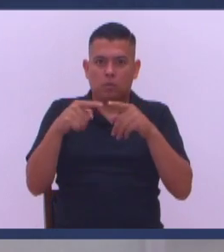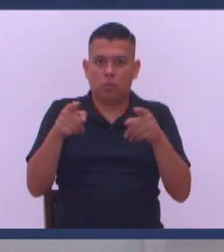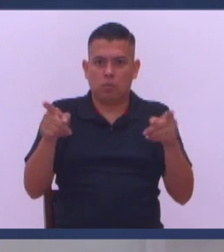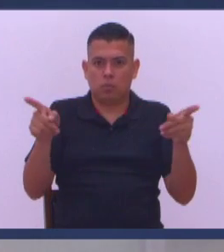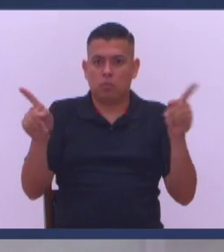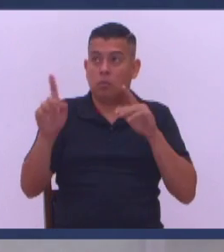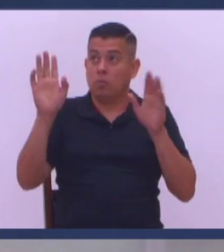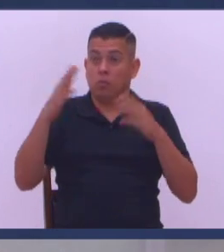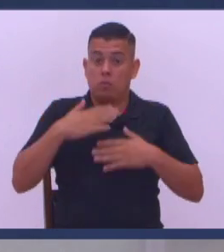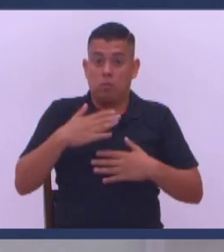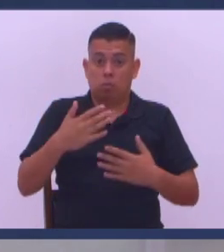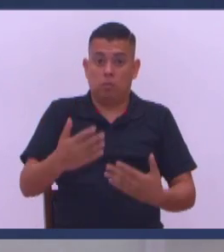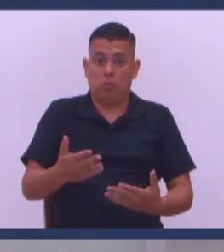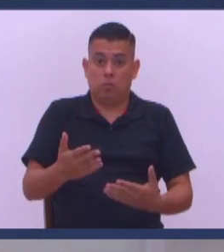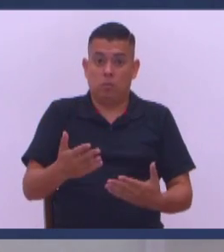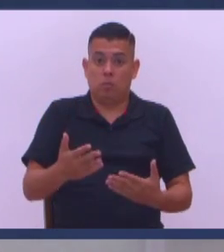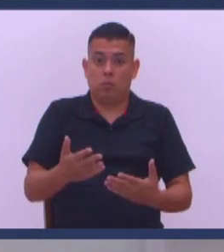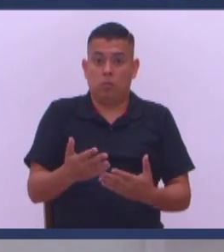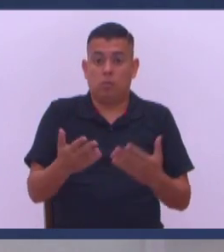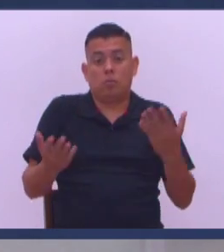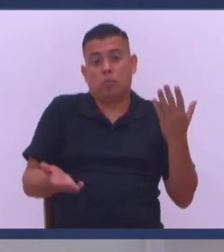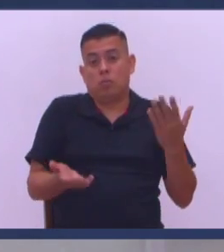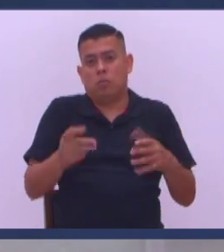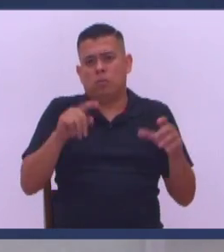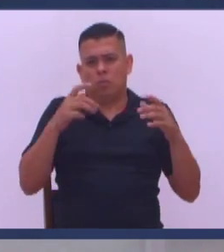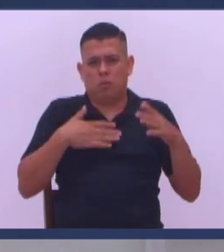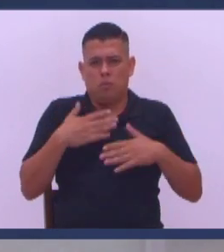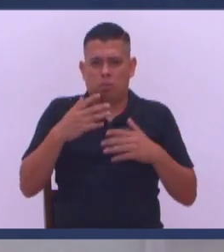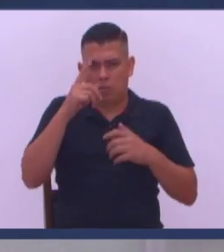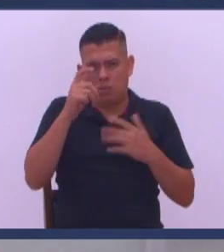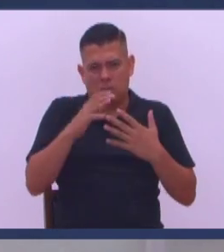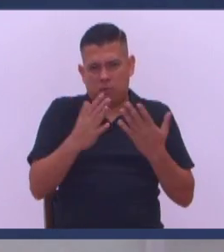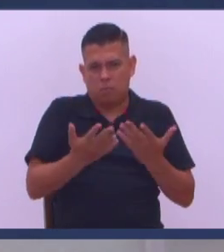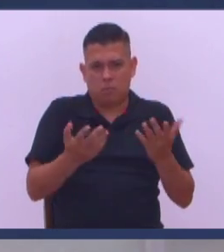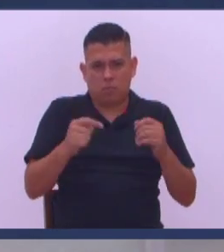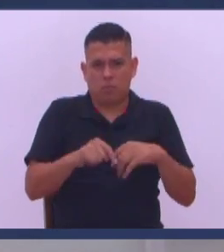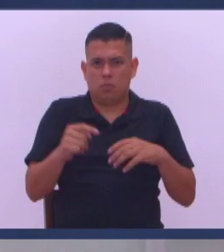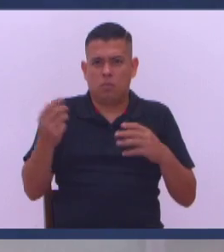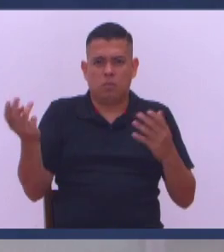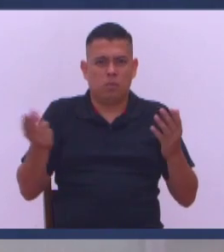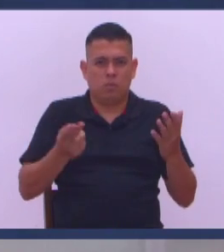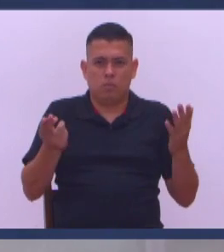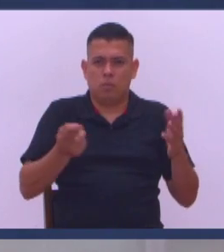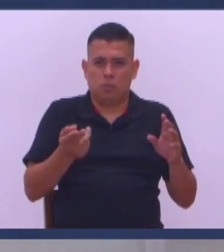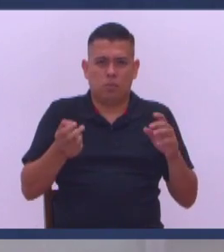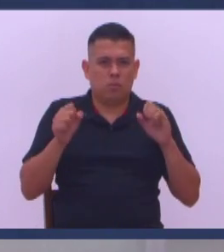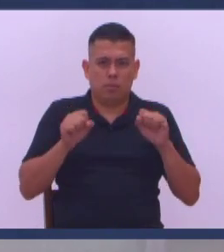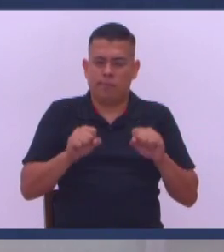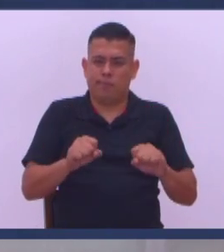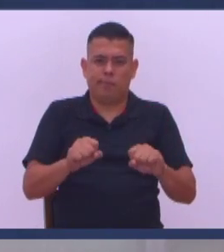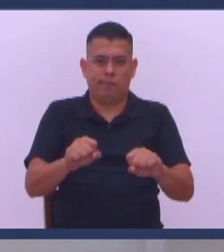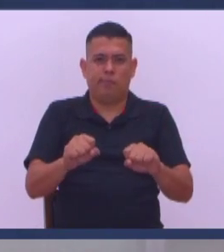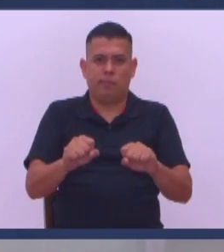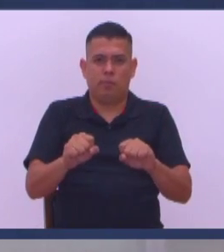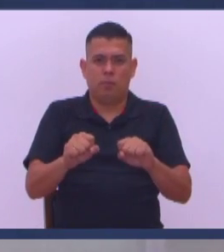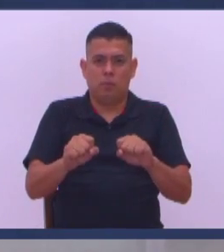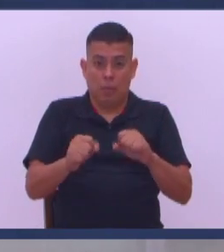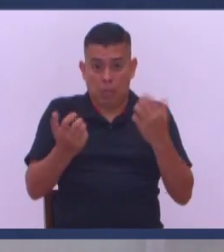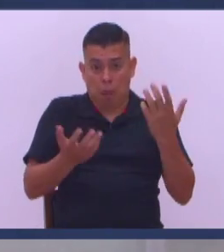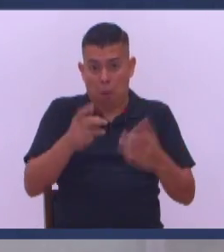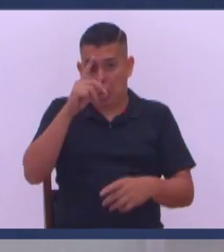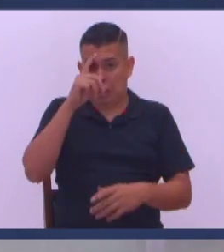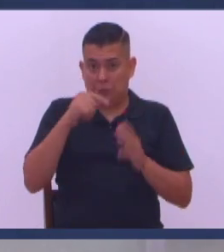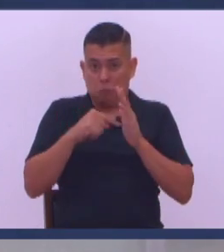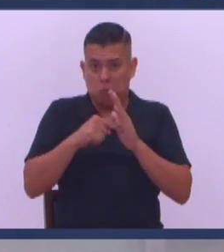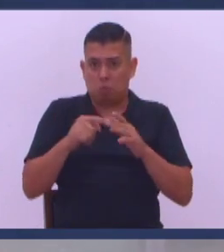Tenemos la gracia de Dios Que por las obras Externas que tenemos Ya la paga del pecado No es muerte Que por las obras